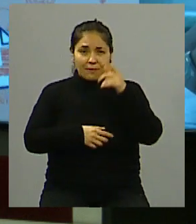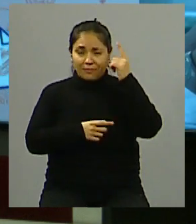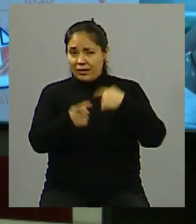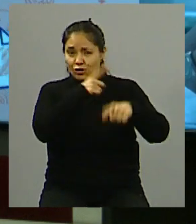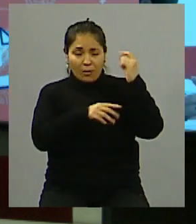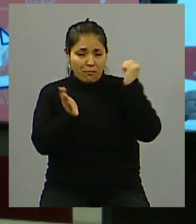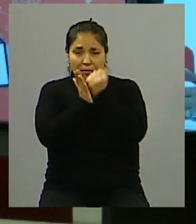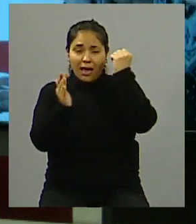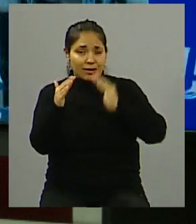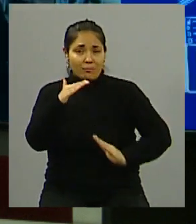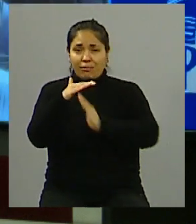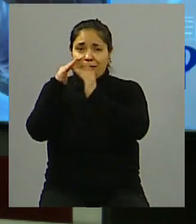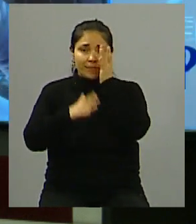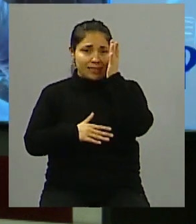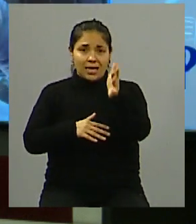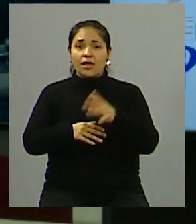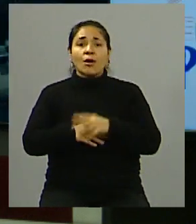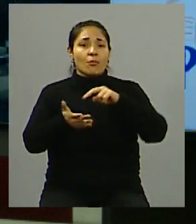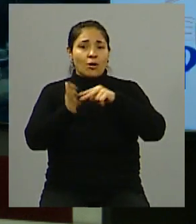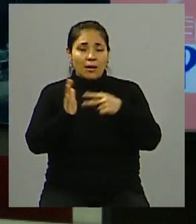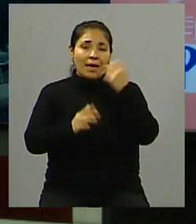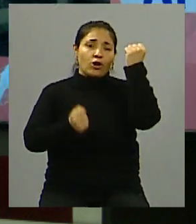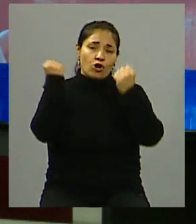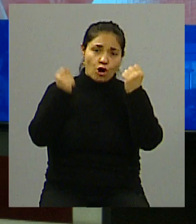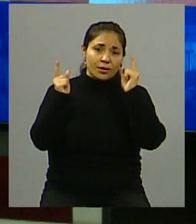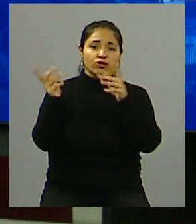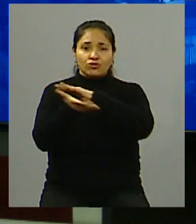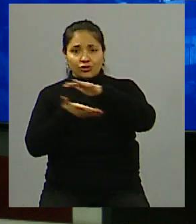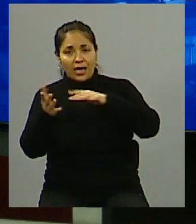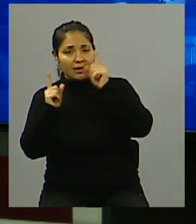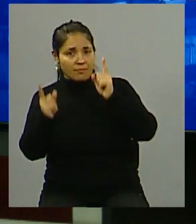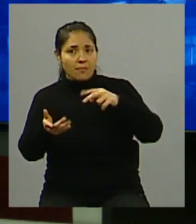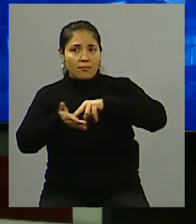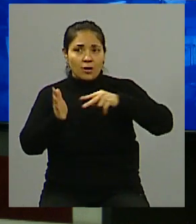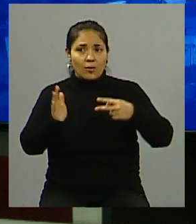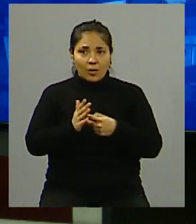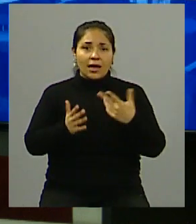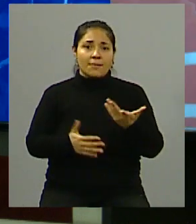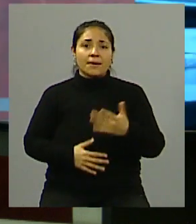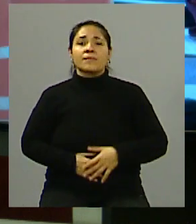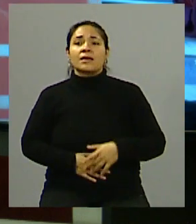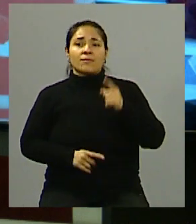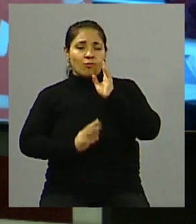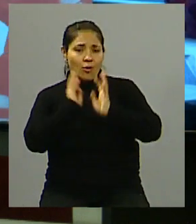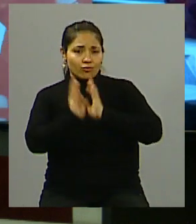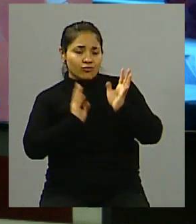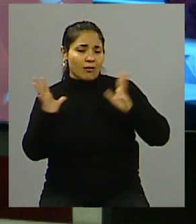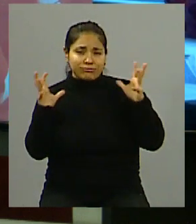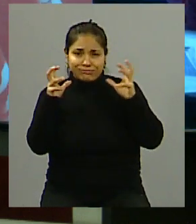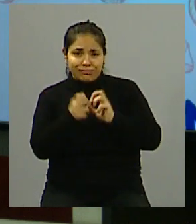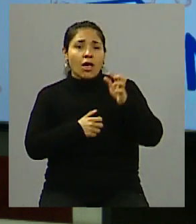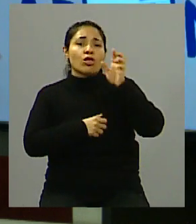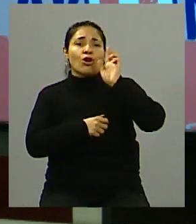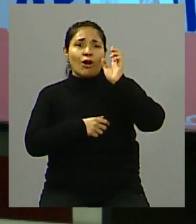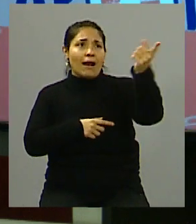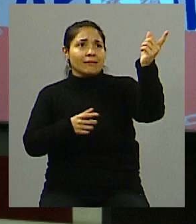un montón de ramificaciones y de consecuencias en lo económico, en lo social, en todo sentido. Afecta la producción, afecta el ingreso de divisas, etc.